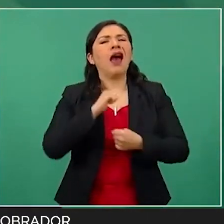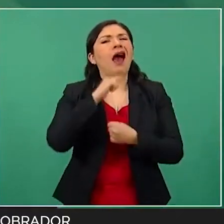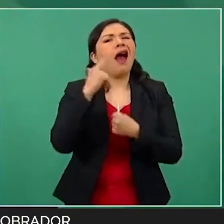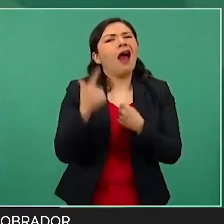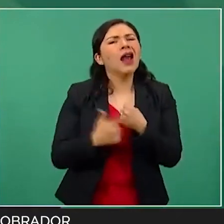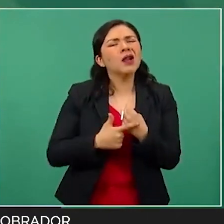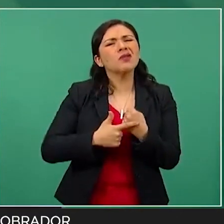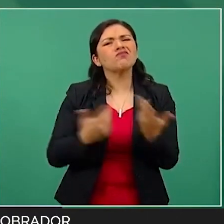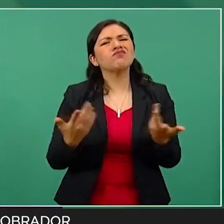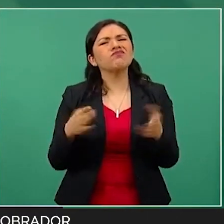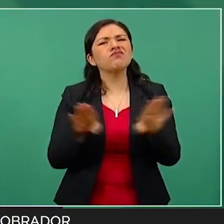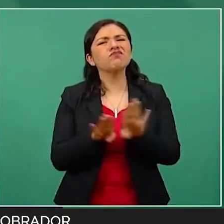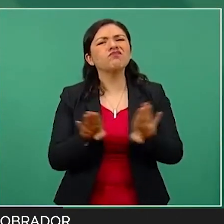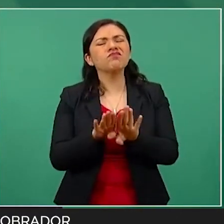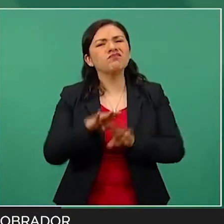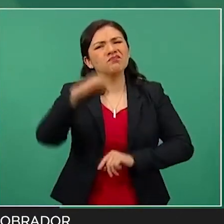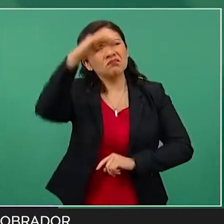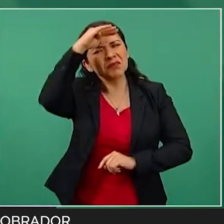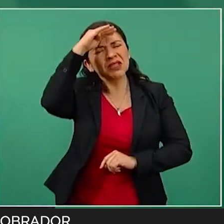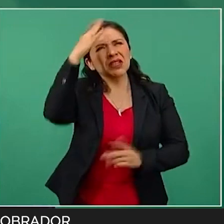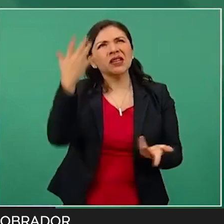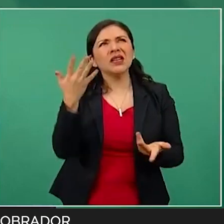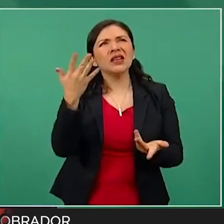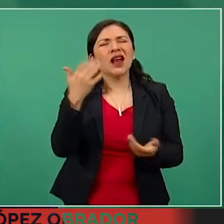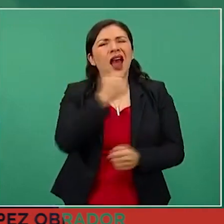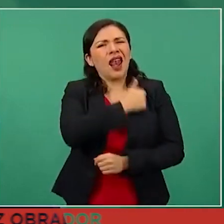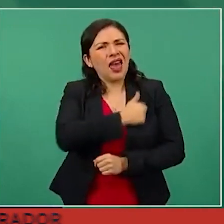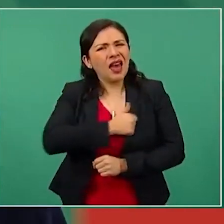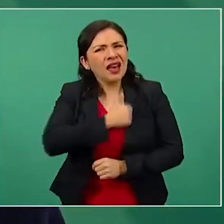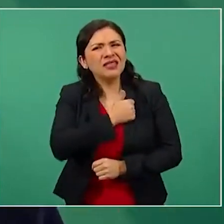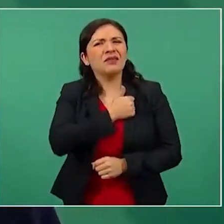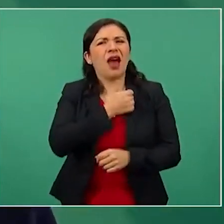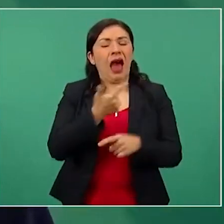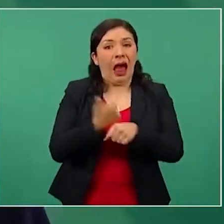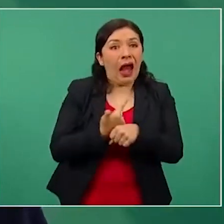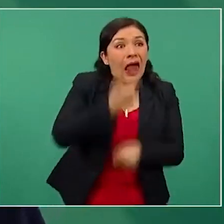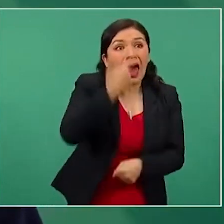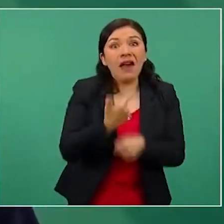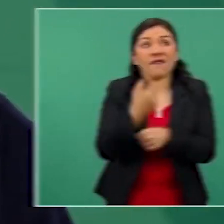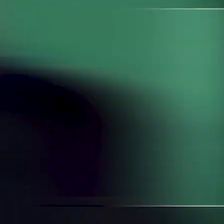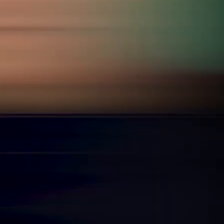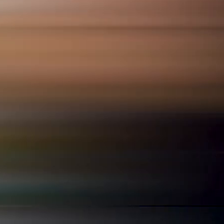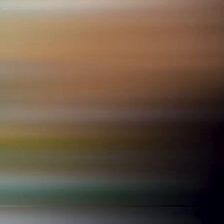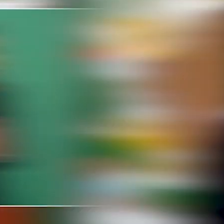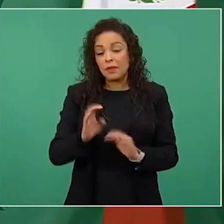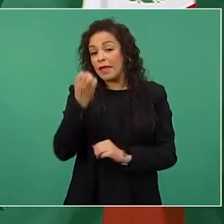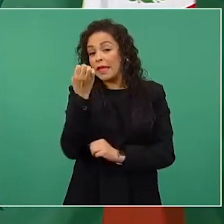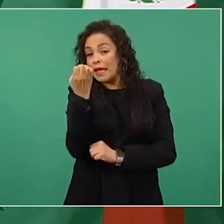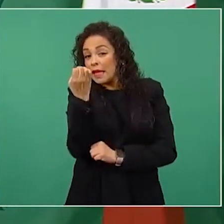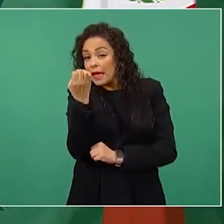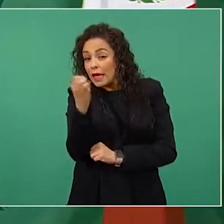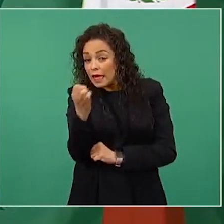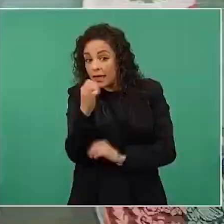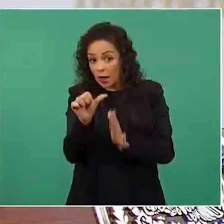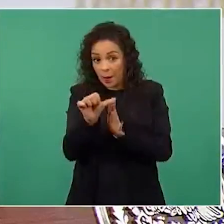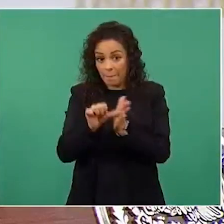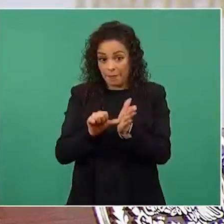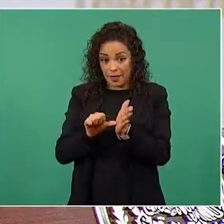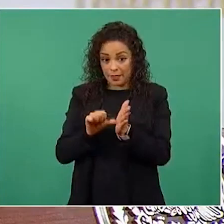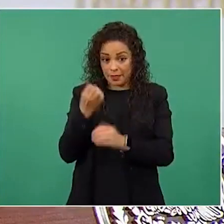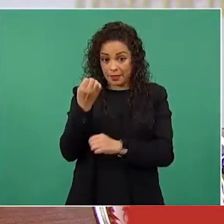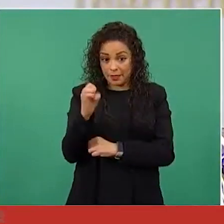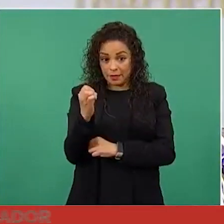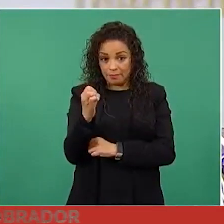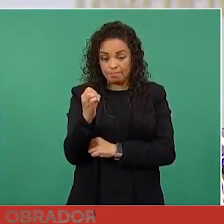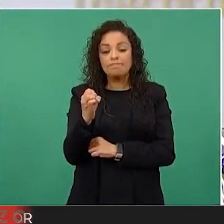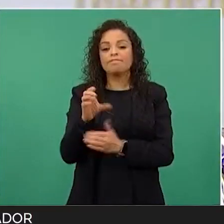festejos por Navidad hubo tranquilidad y paz y no se presentaron hechos violentos graves en estas fechas. El mandatario federal informó